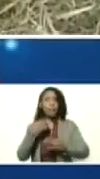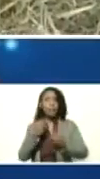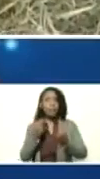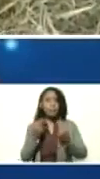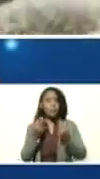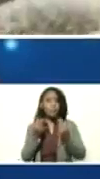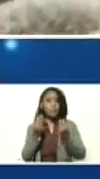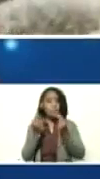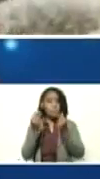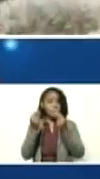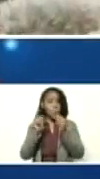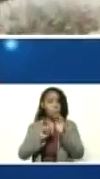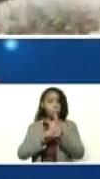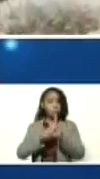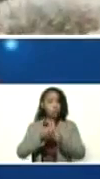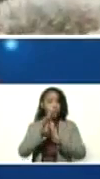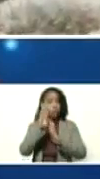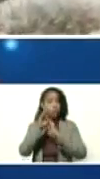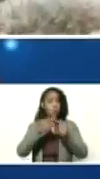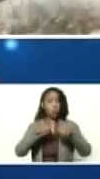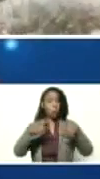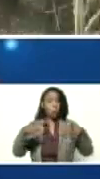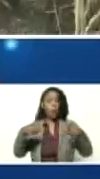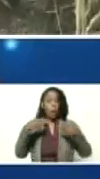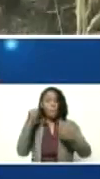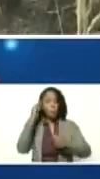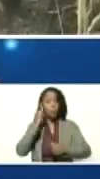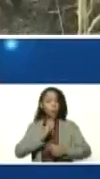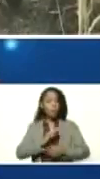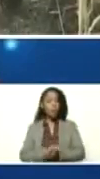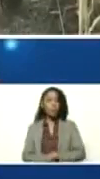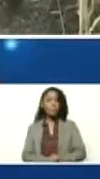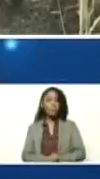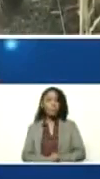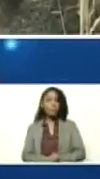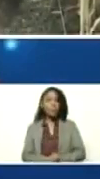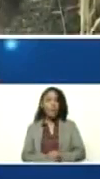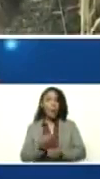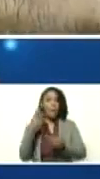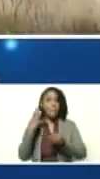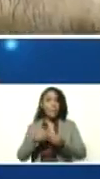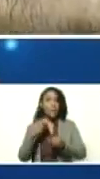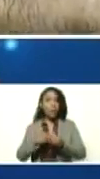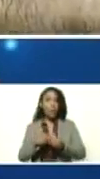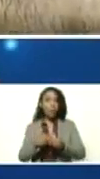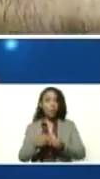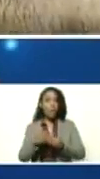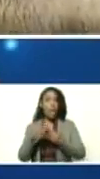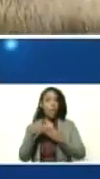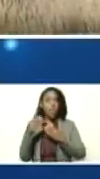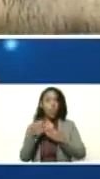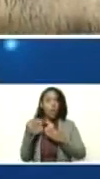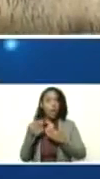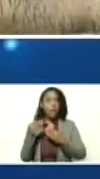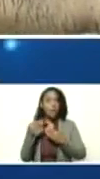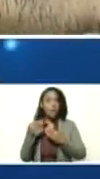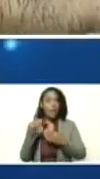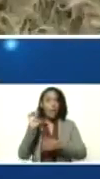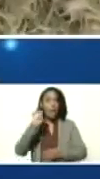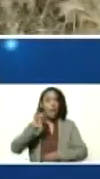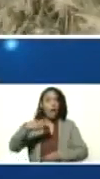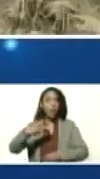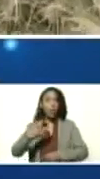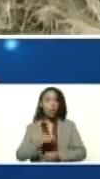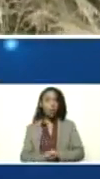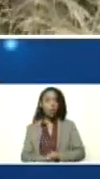platica, riqueza. En bolívares, en petro, en dólares, en euros,